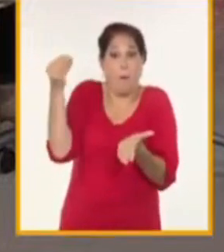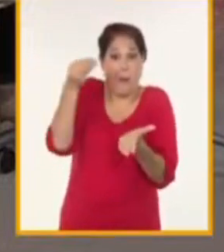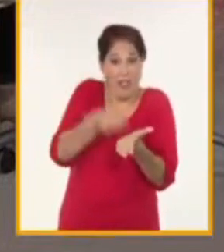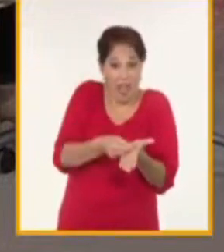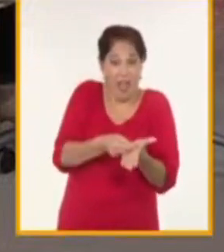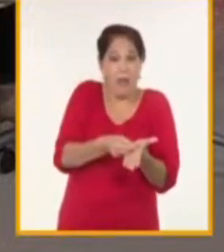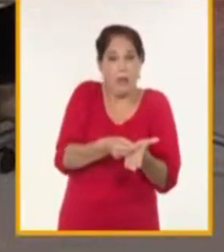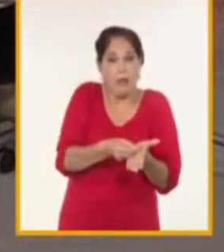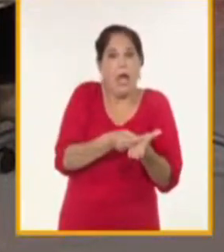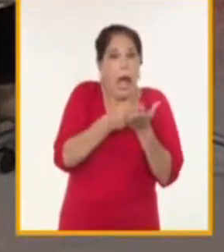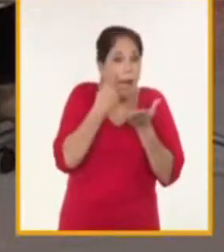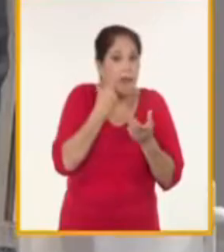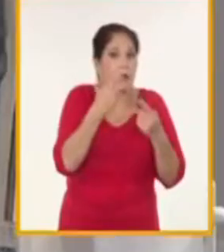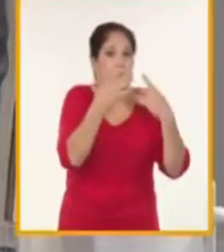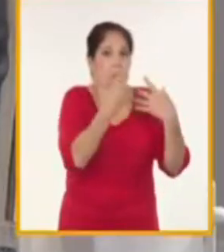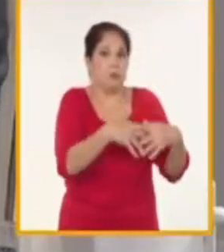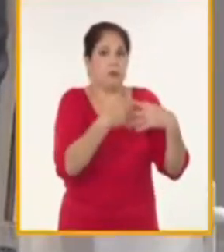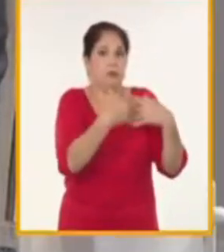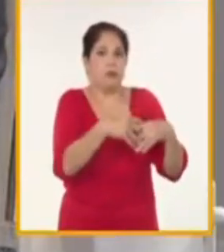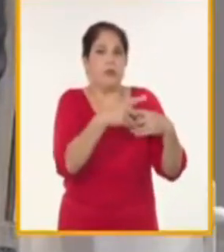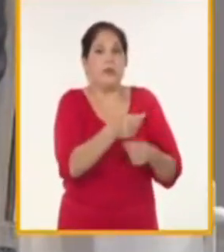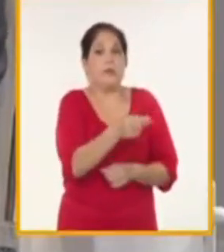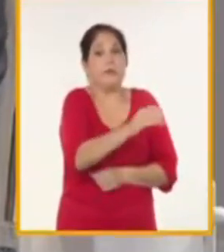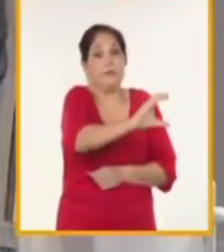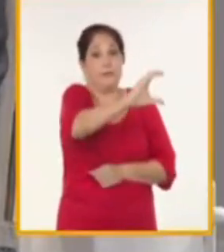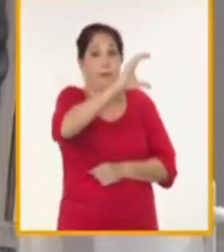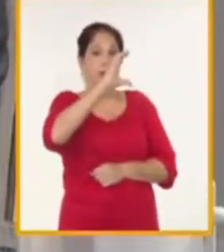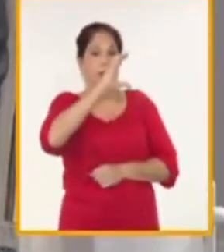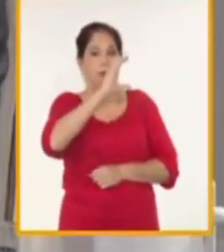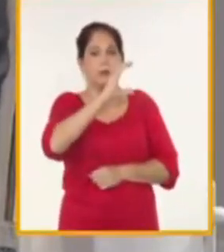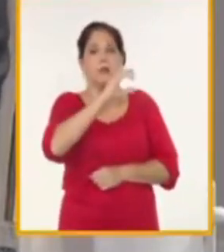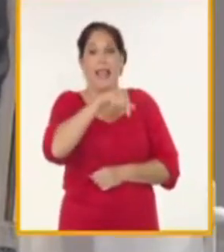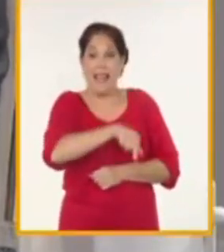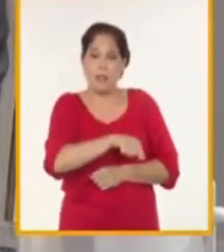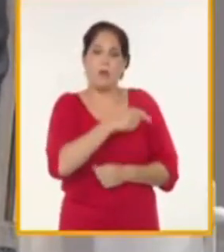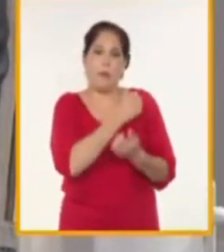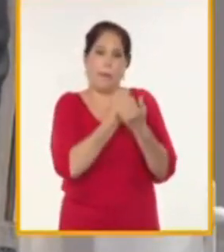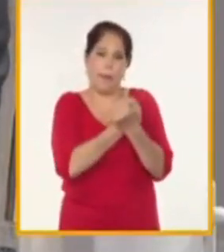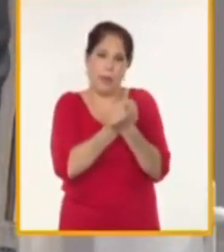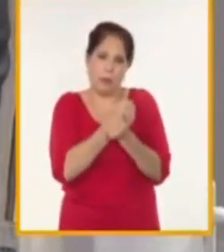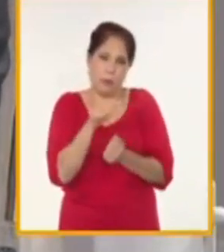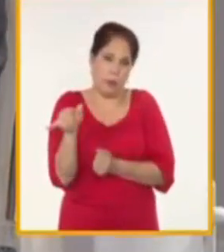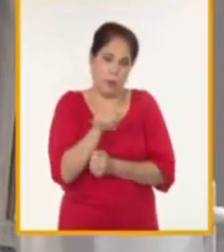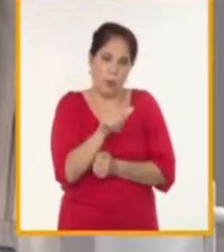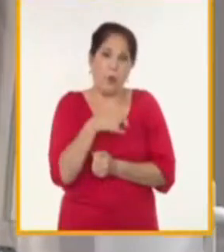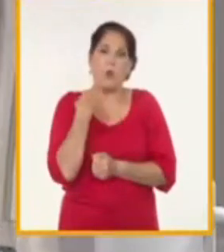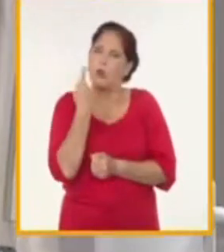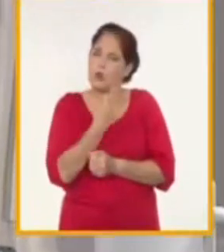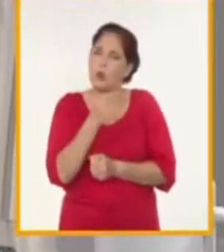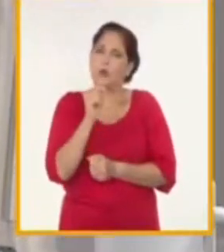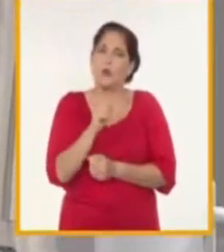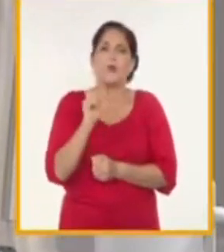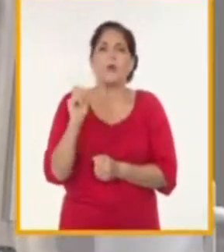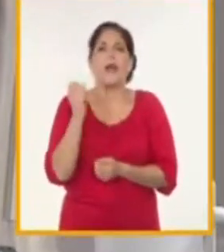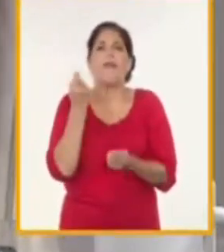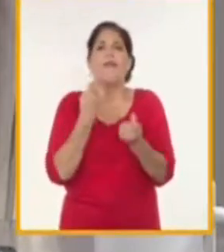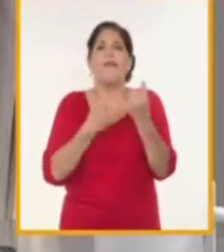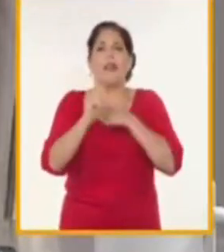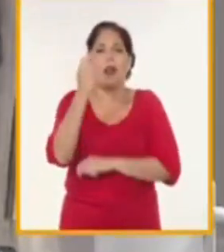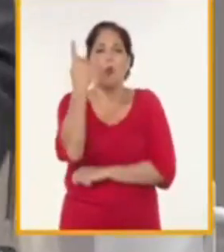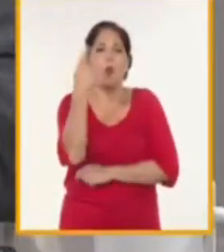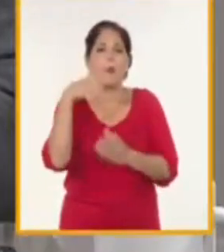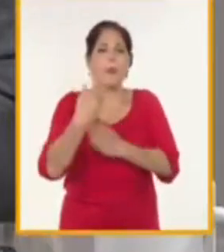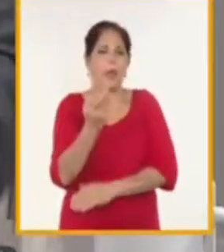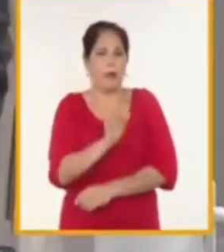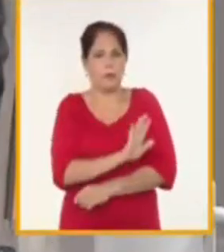el resultado de ahí que nosotros seguimos potenciando una debida articulación que no es llegar y vender un día un